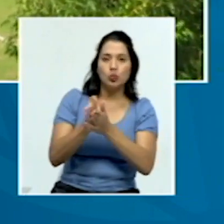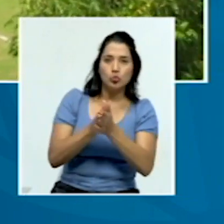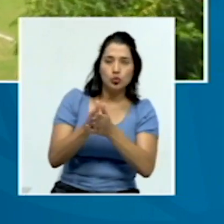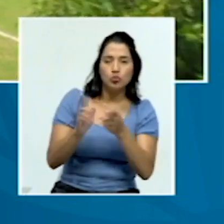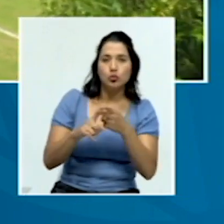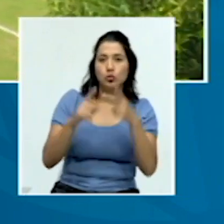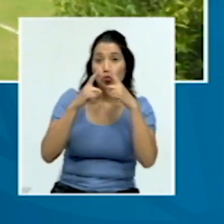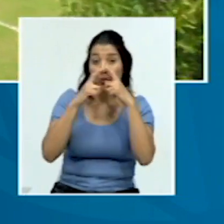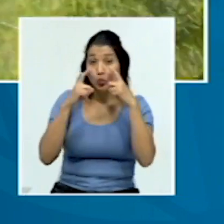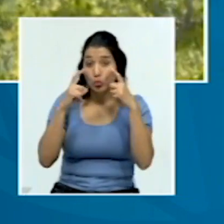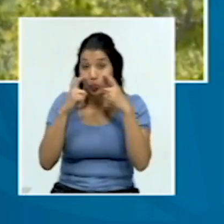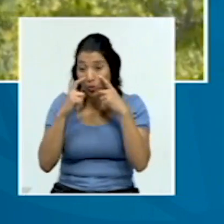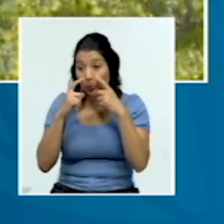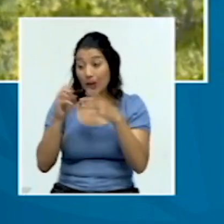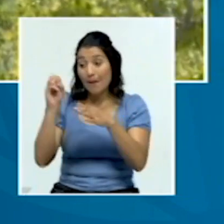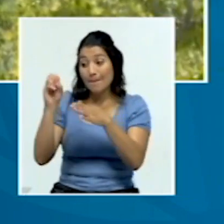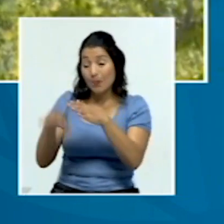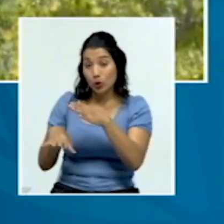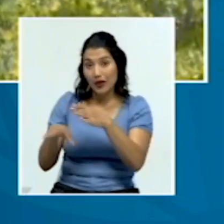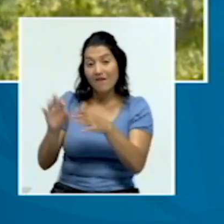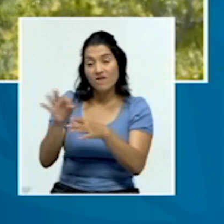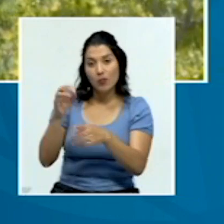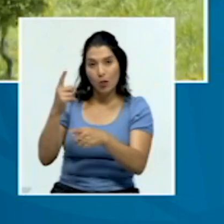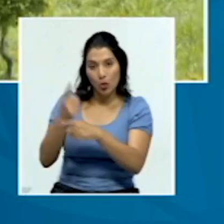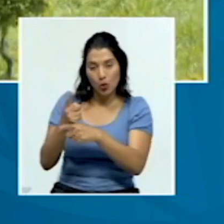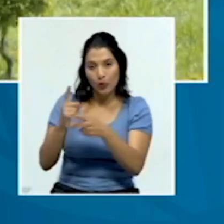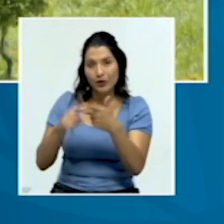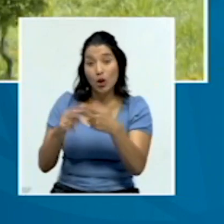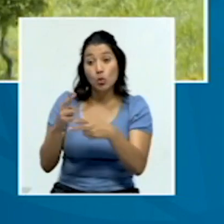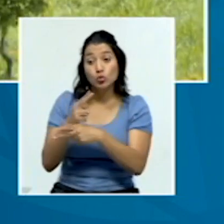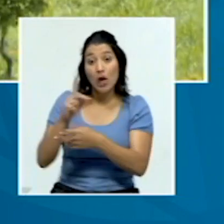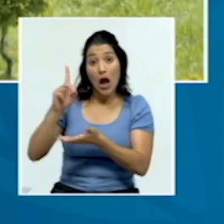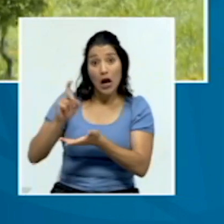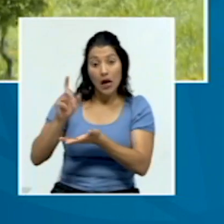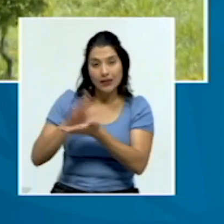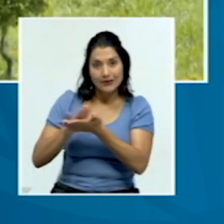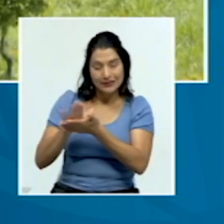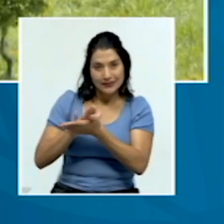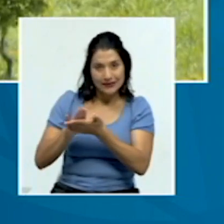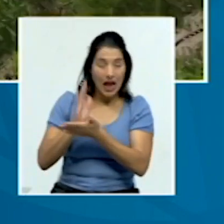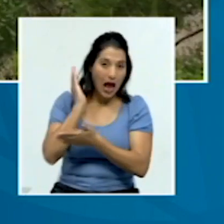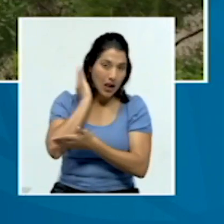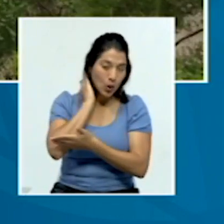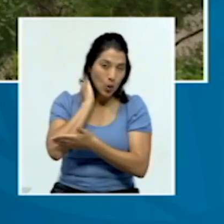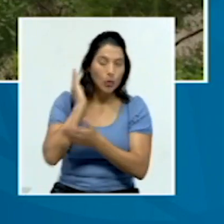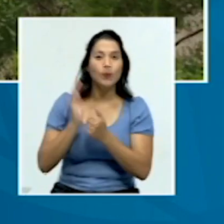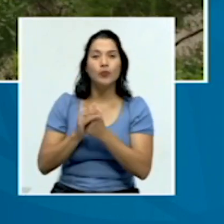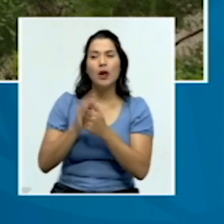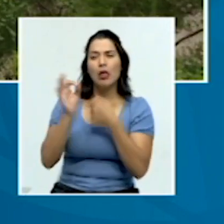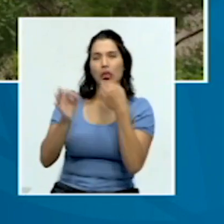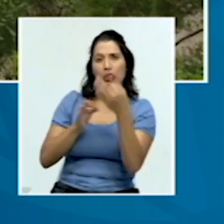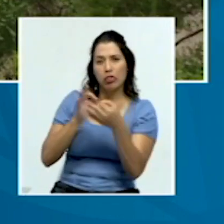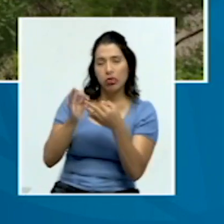desecho de la mascarilla correctamente, utilización del alcohol en gel. Esto con simbología